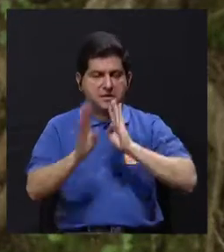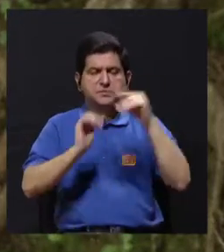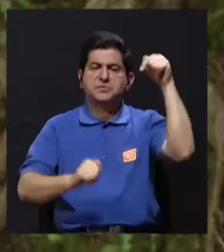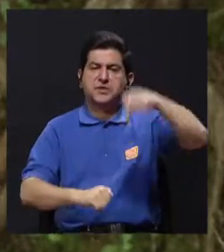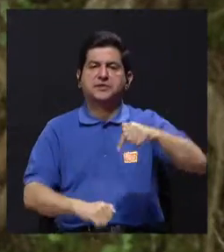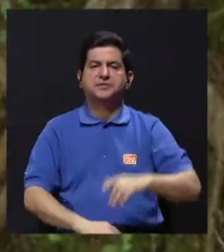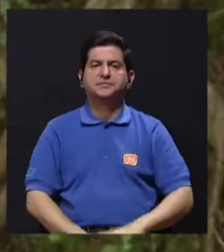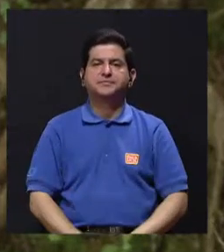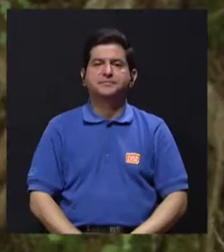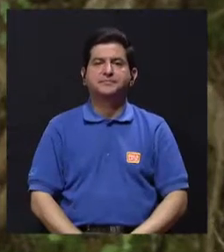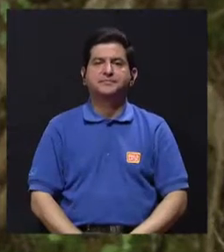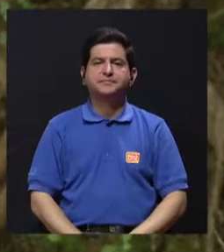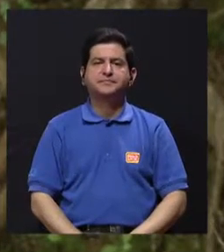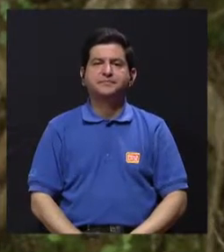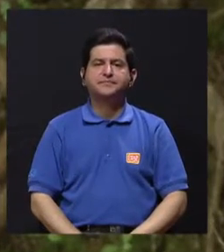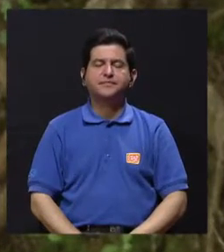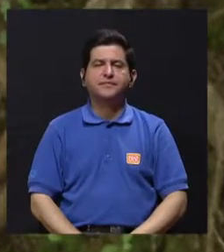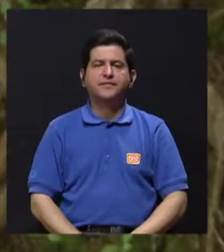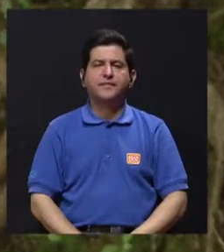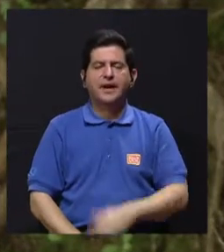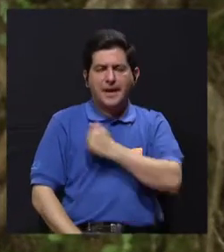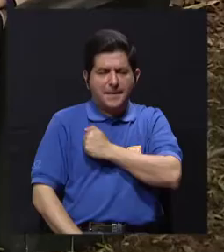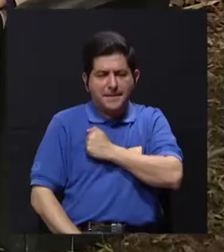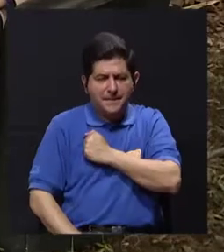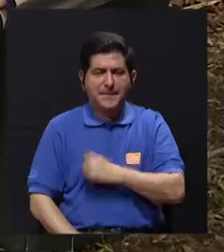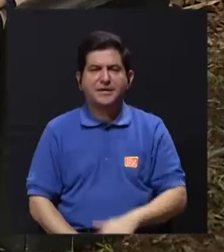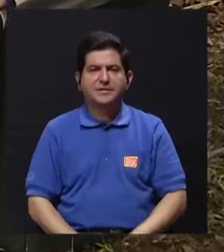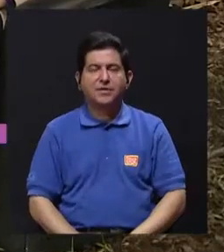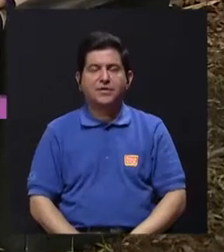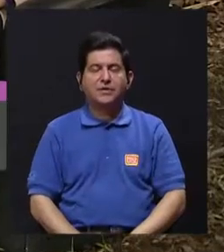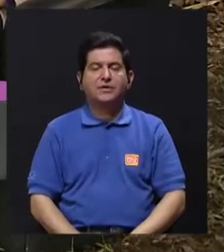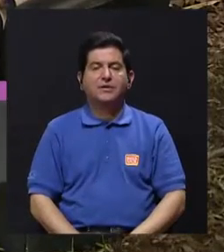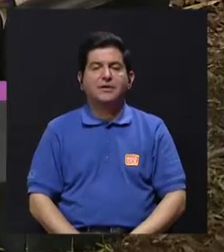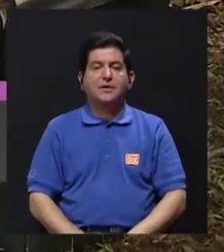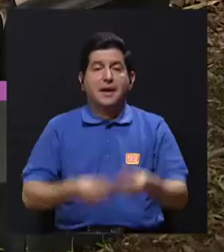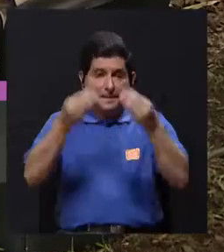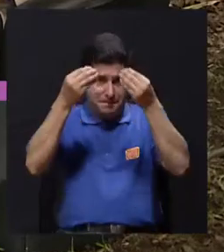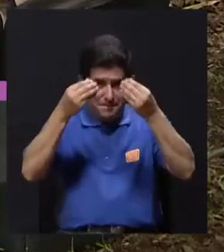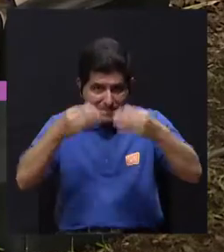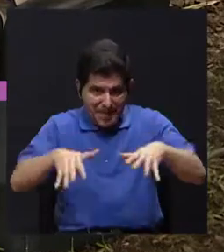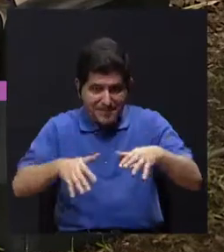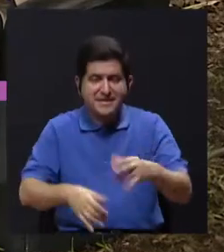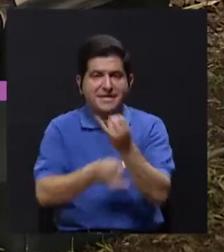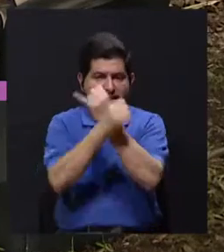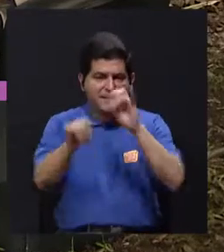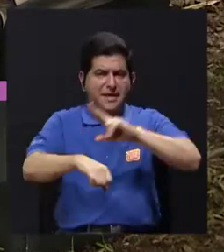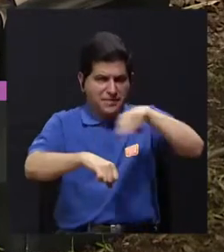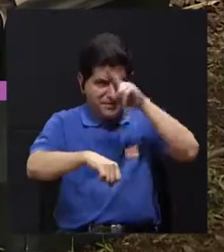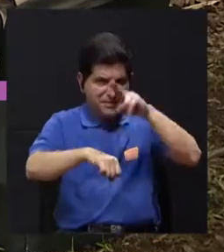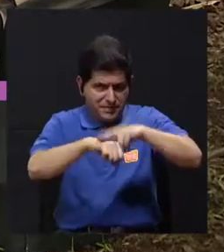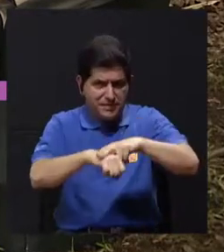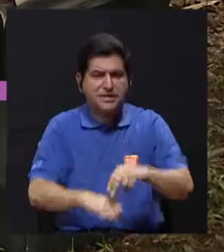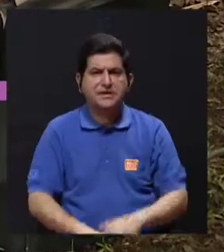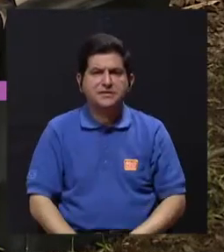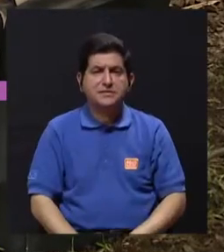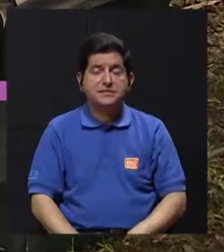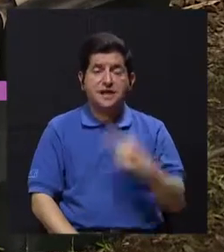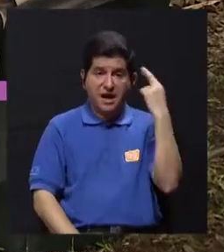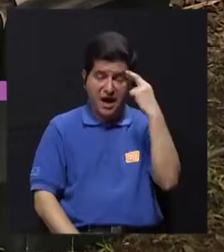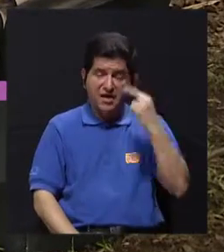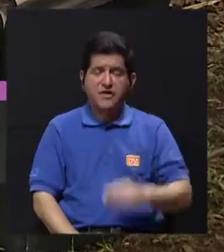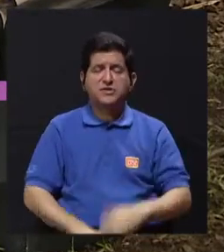perspectiva un montón de cosas que vamos a conversar hoy. Ok. Doctor, perder la independencia es un proceso normal